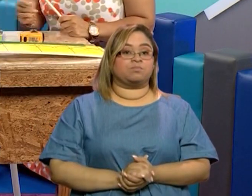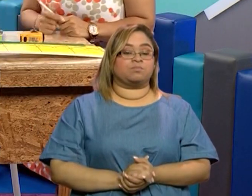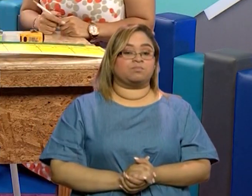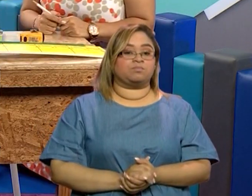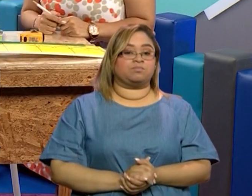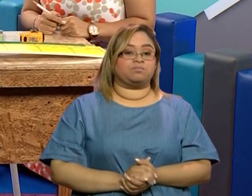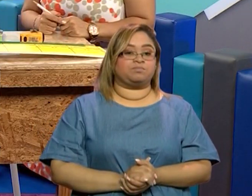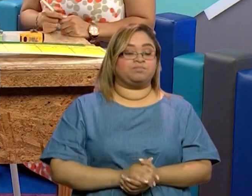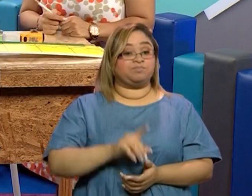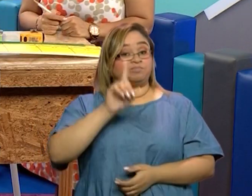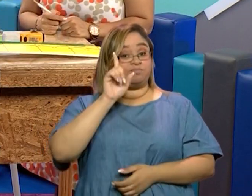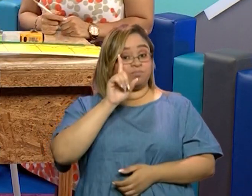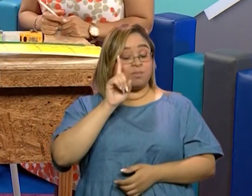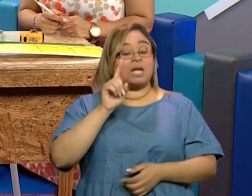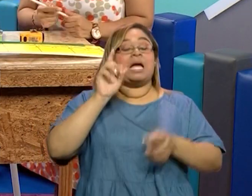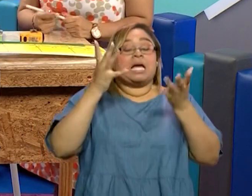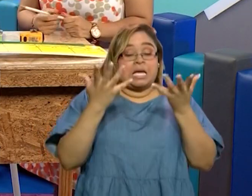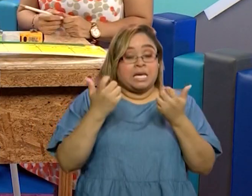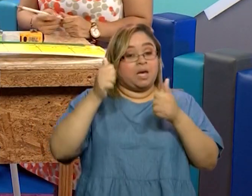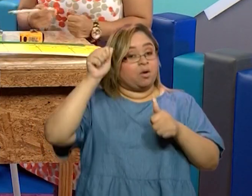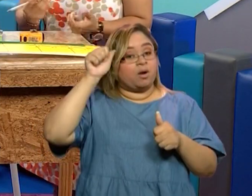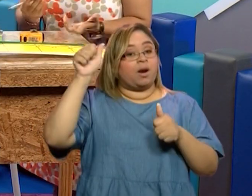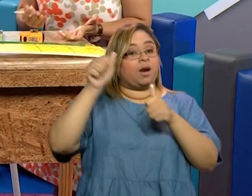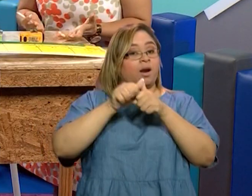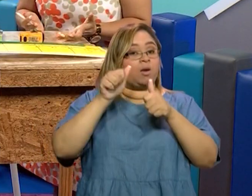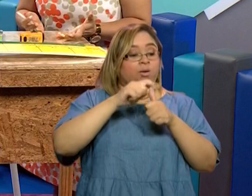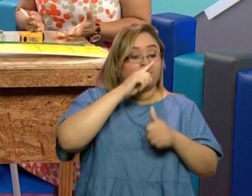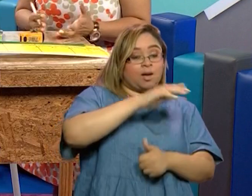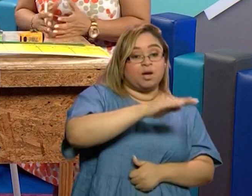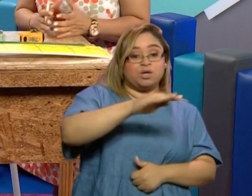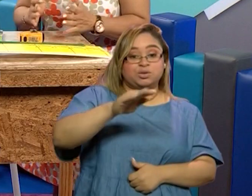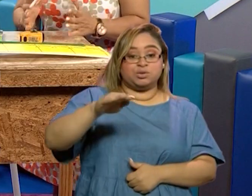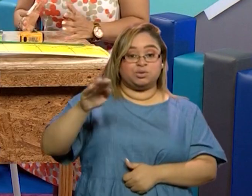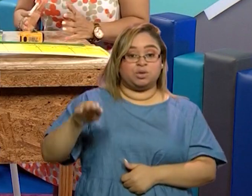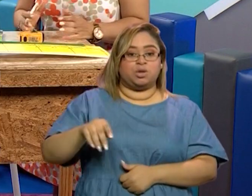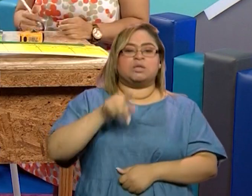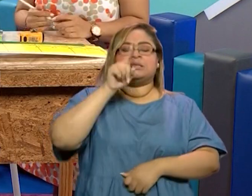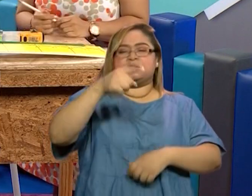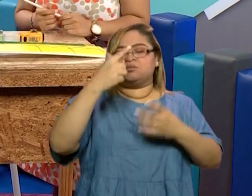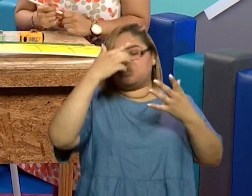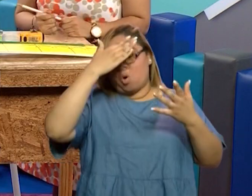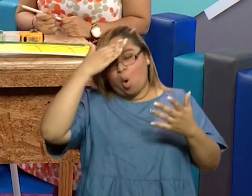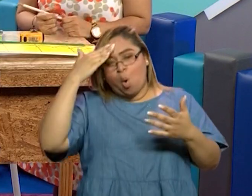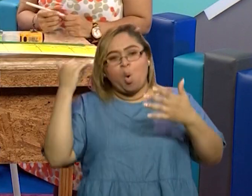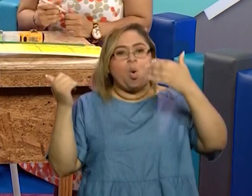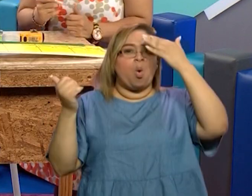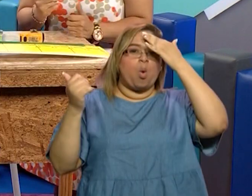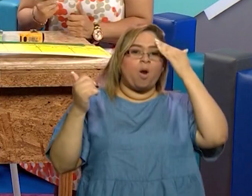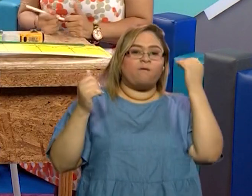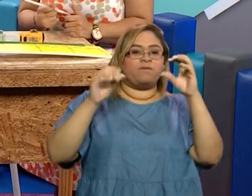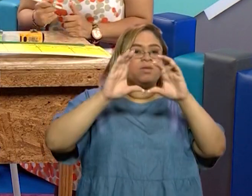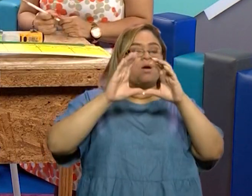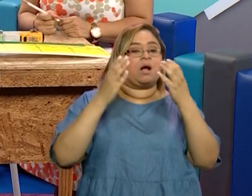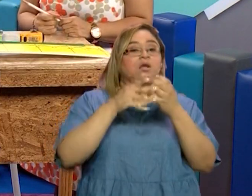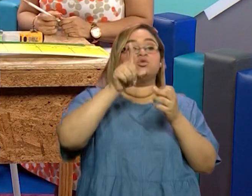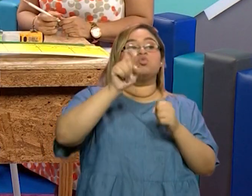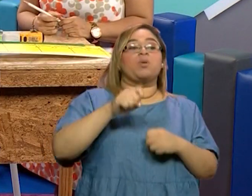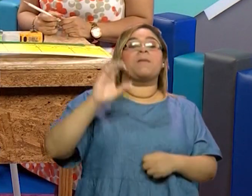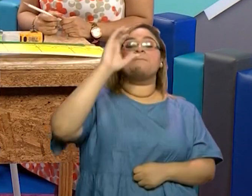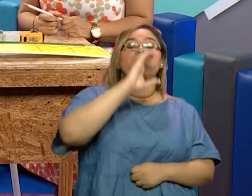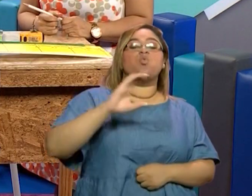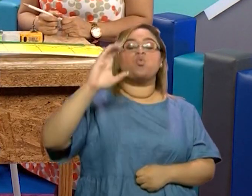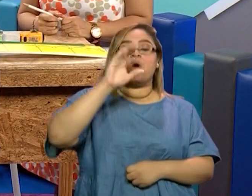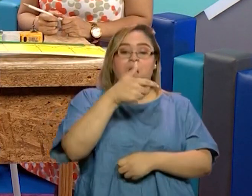despedirnos quiero recordarle a los chicos que si en por algún momento se han perdido de la clase pueden accesar a med con go